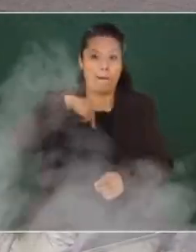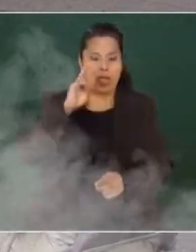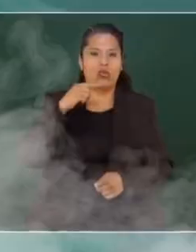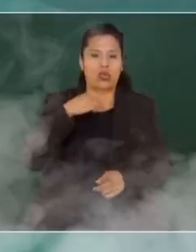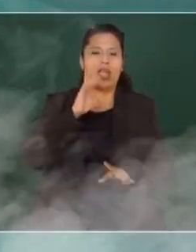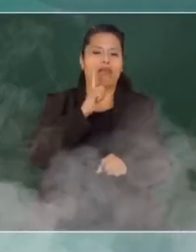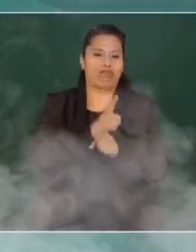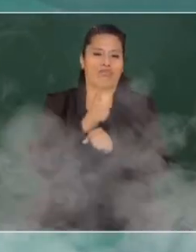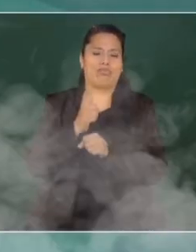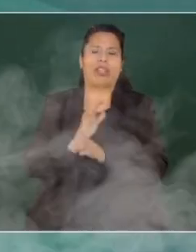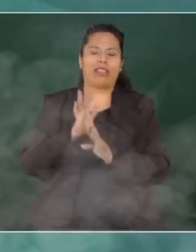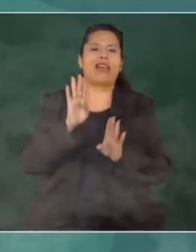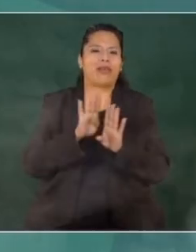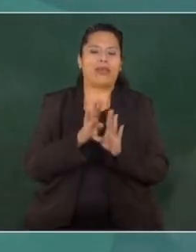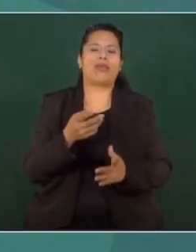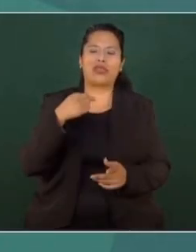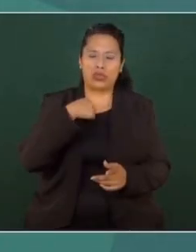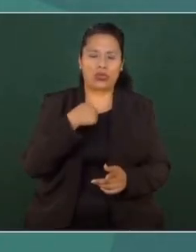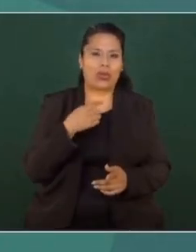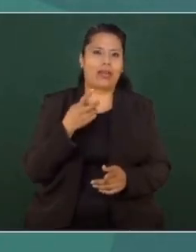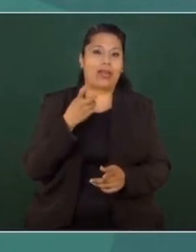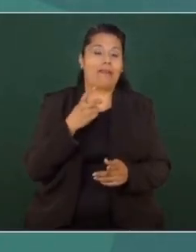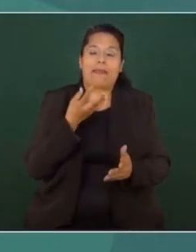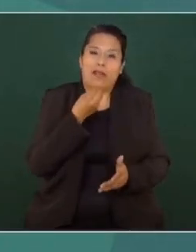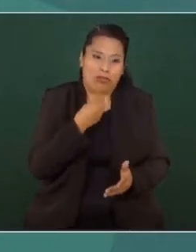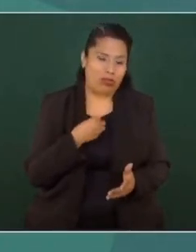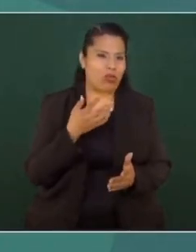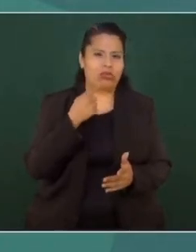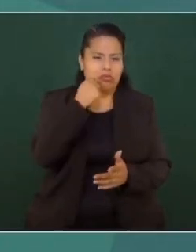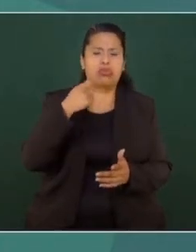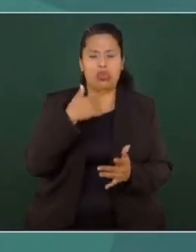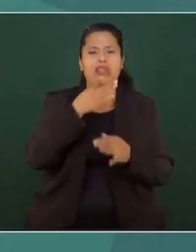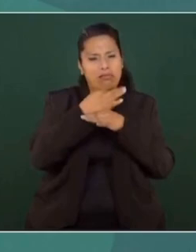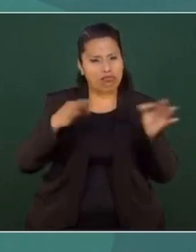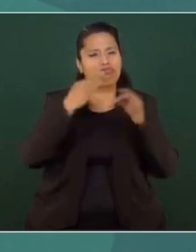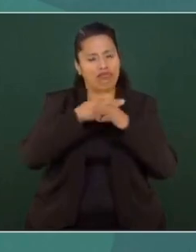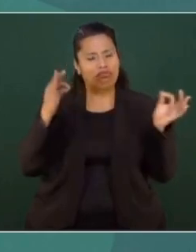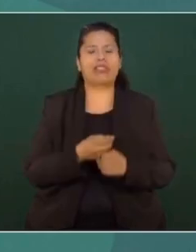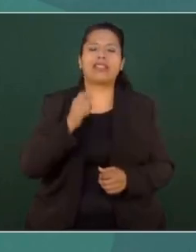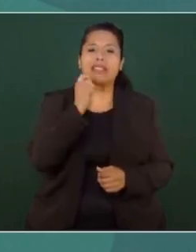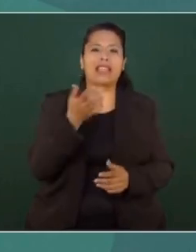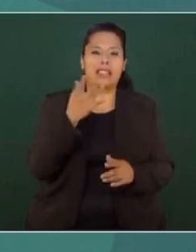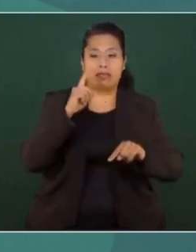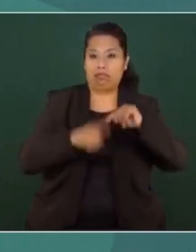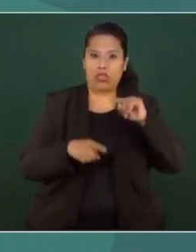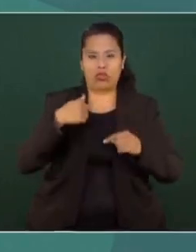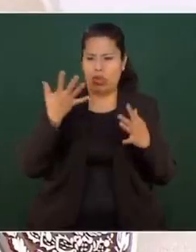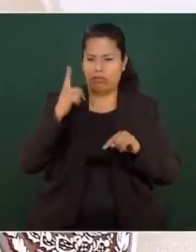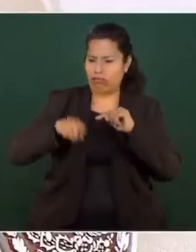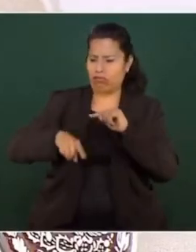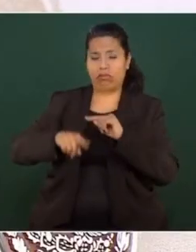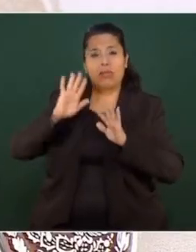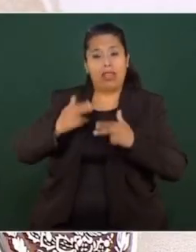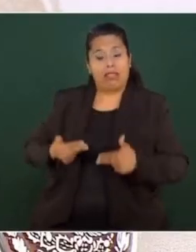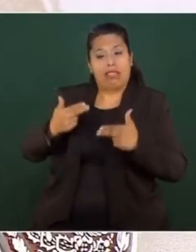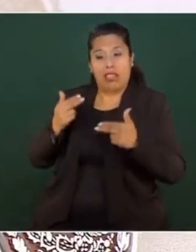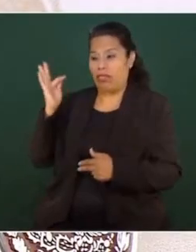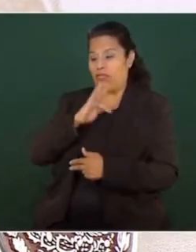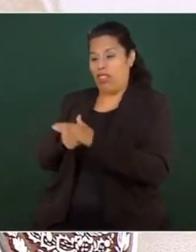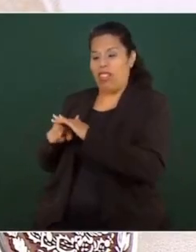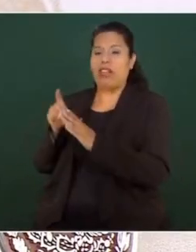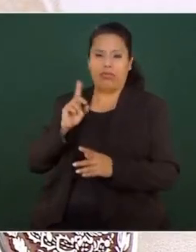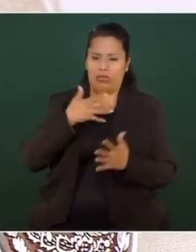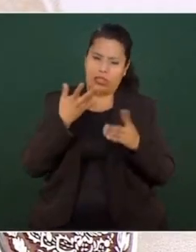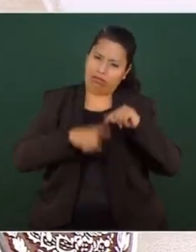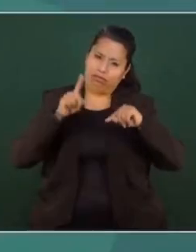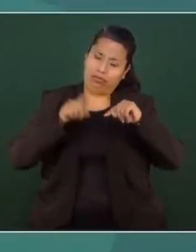corrigiendo, a pesar de las campañas, porque imagínense que se les quitó el negocio ilícito que tenían, nada